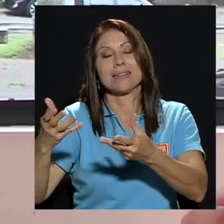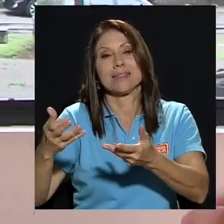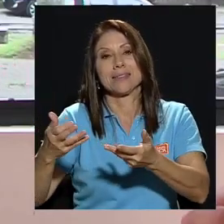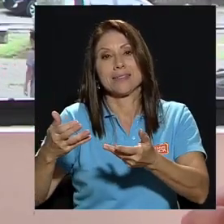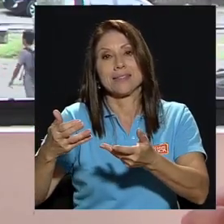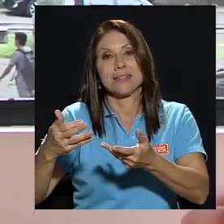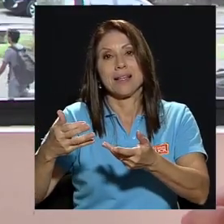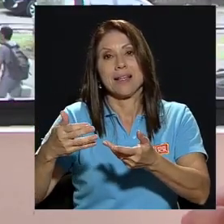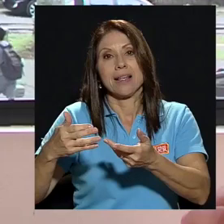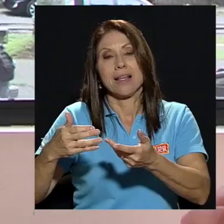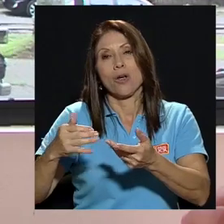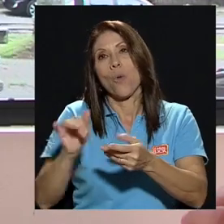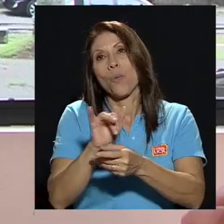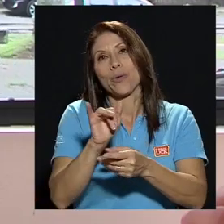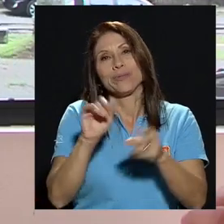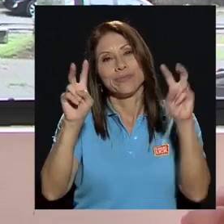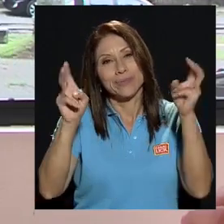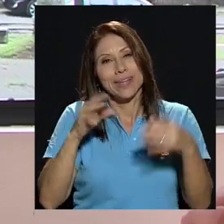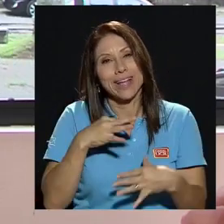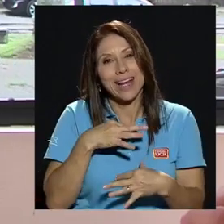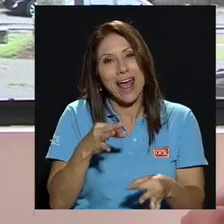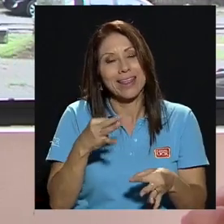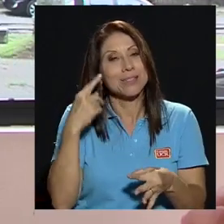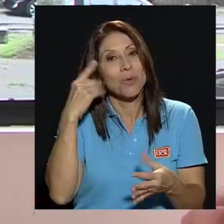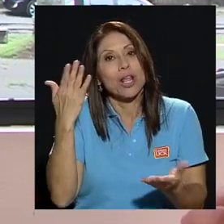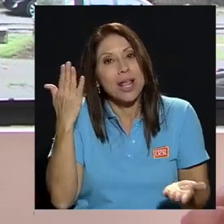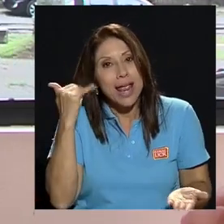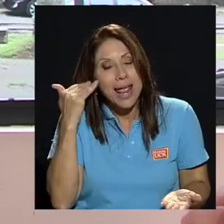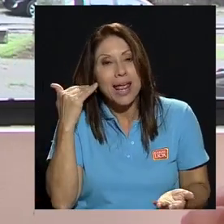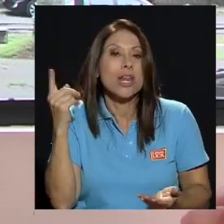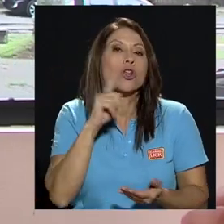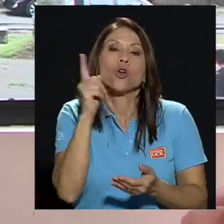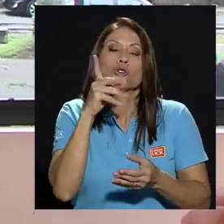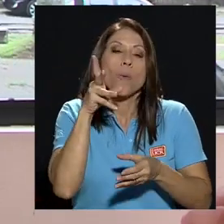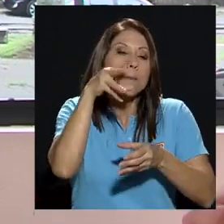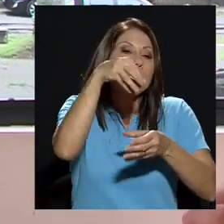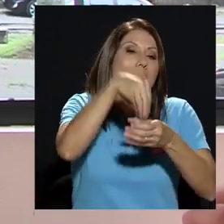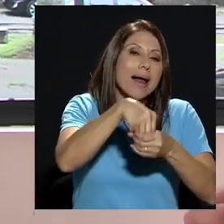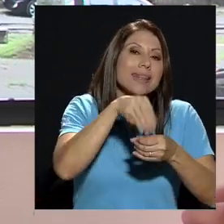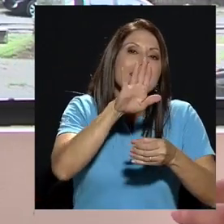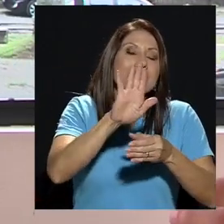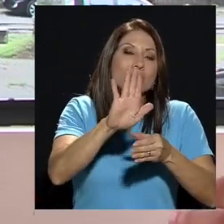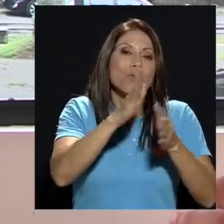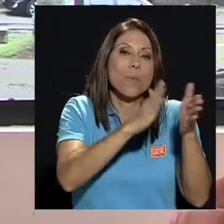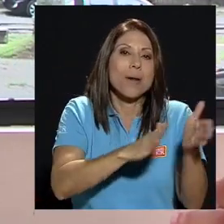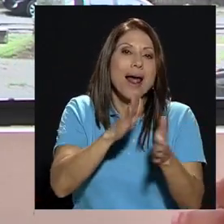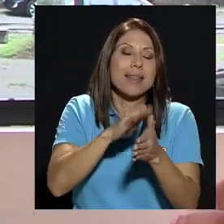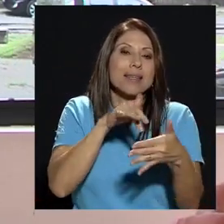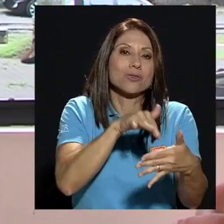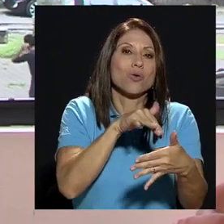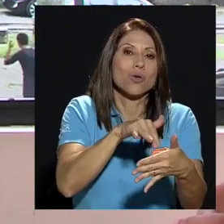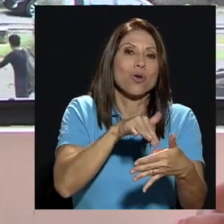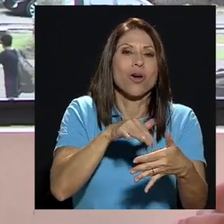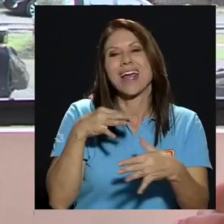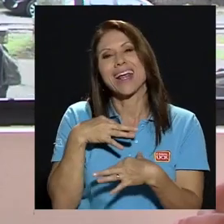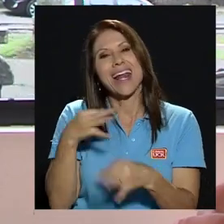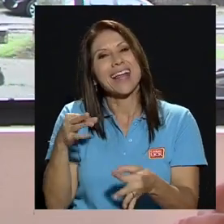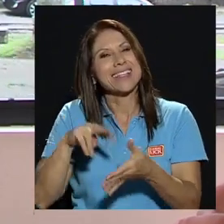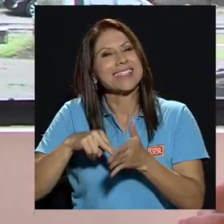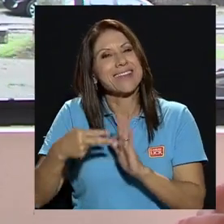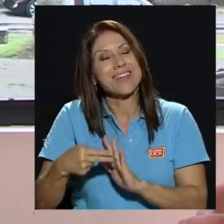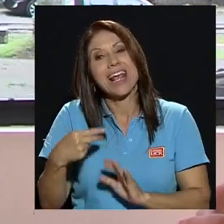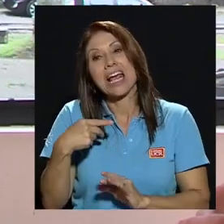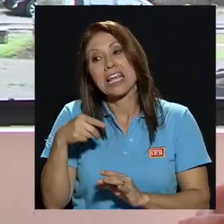esos les salgan gratis digamos no son parte de su plan de estudio gratis en el sentido que los créditos que ganan ahí no tienen